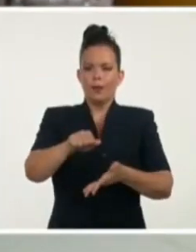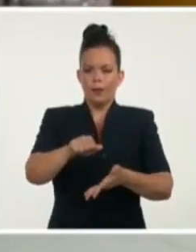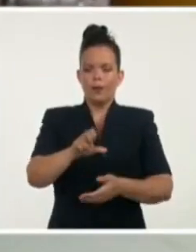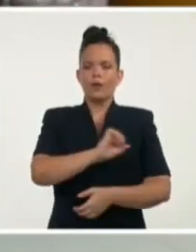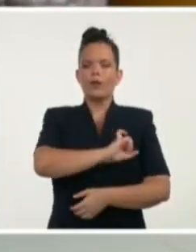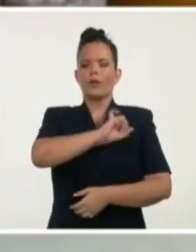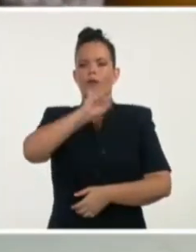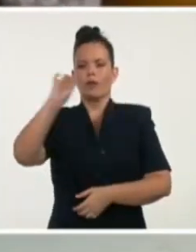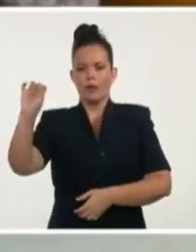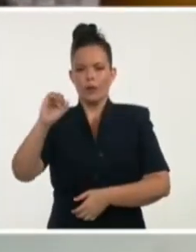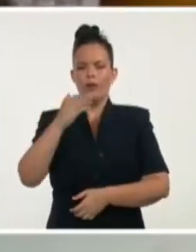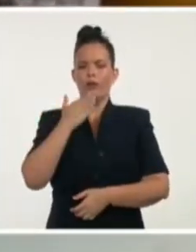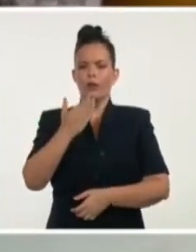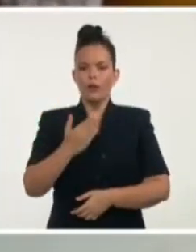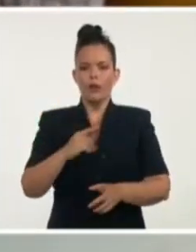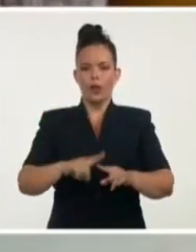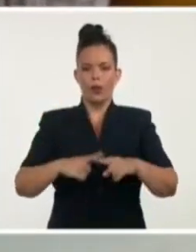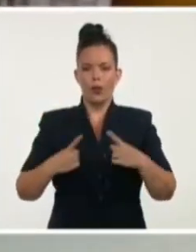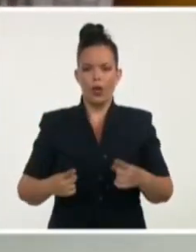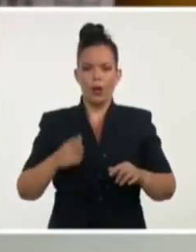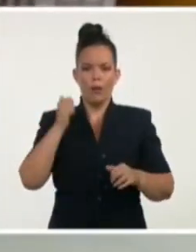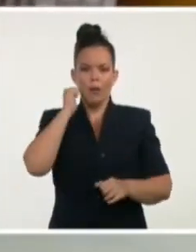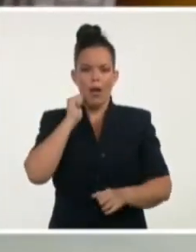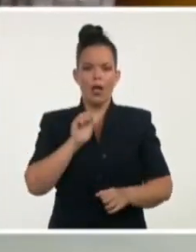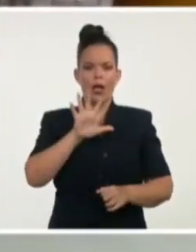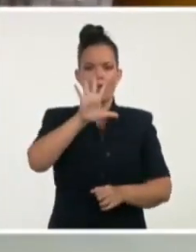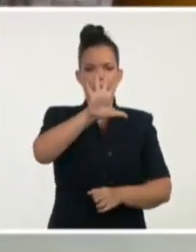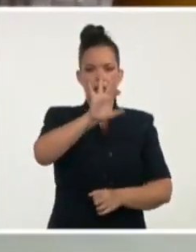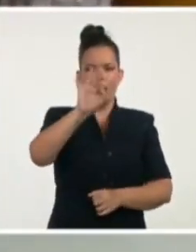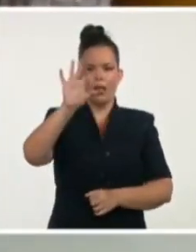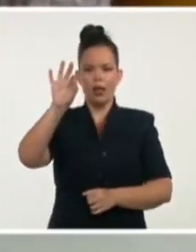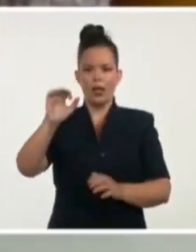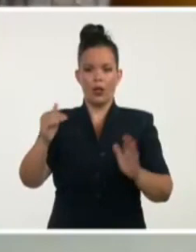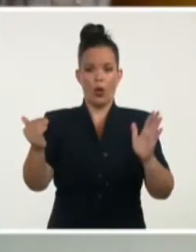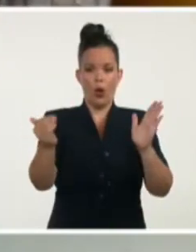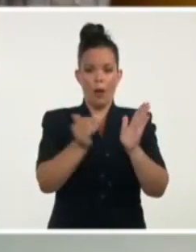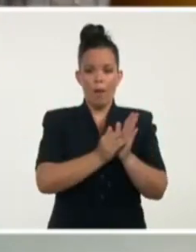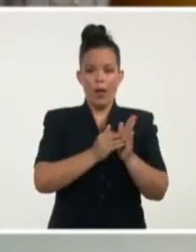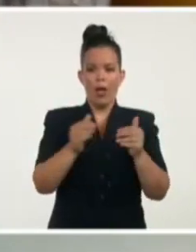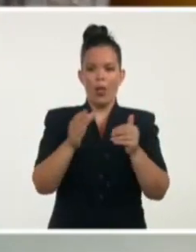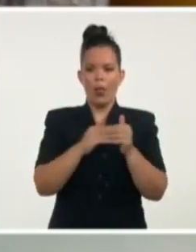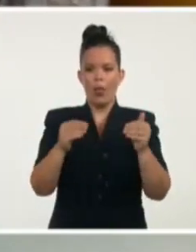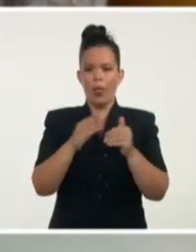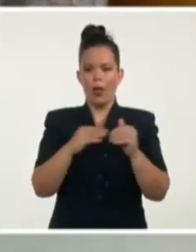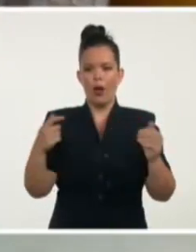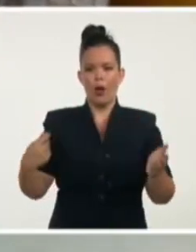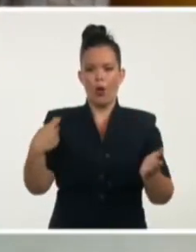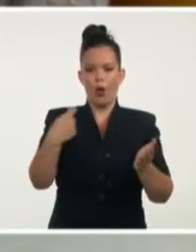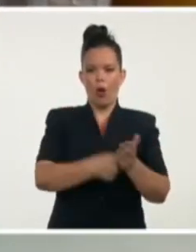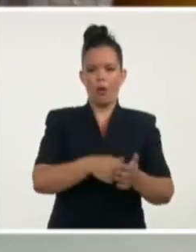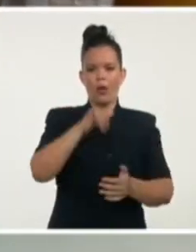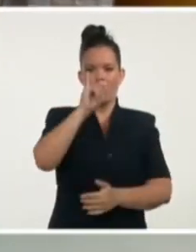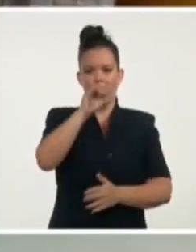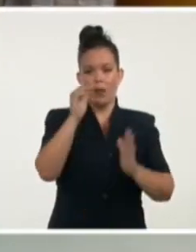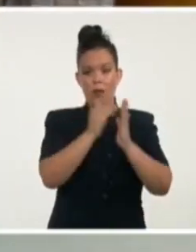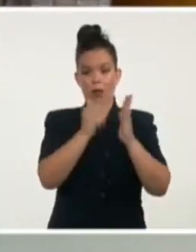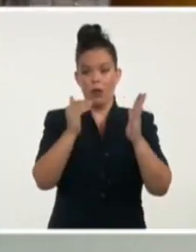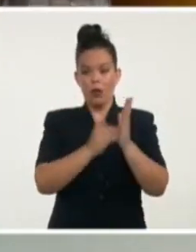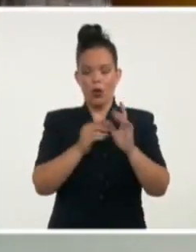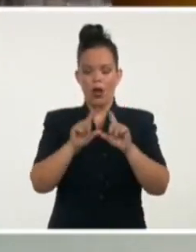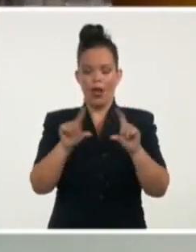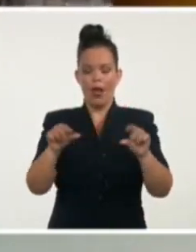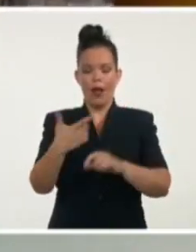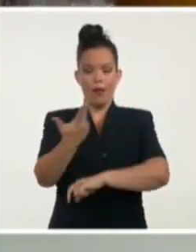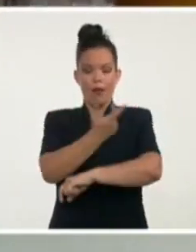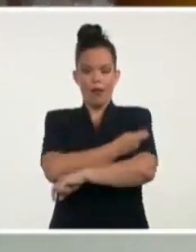ya recopamos más de 500 mil dólares para comprar 6 millones de lentillas como